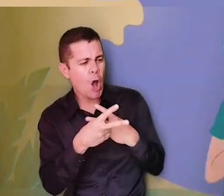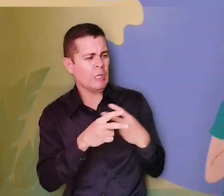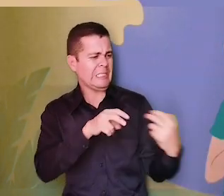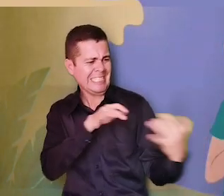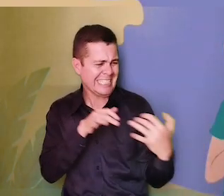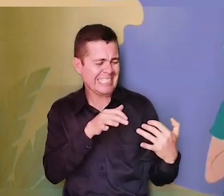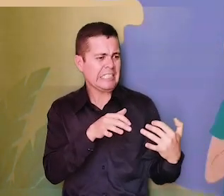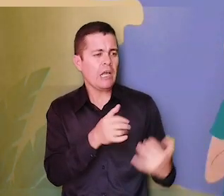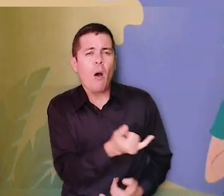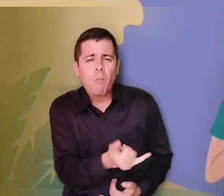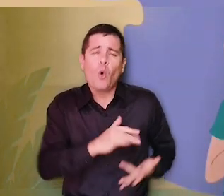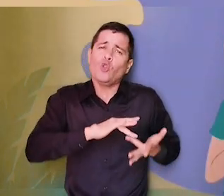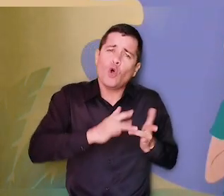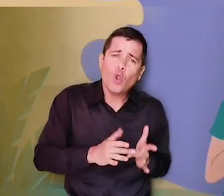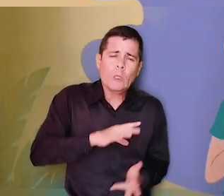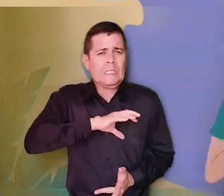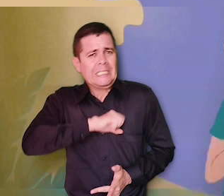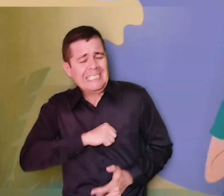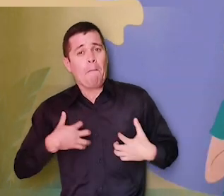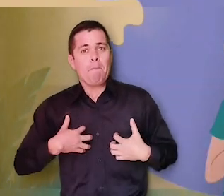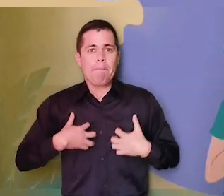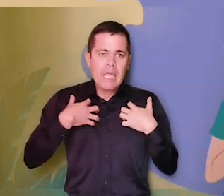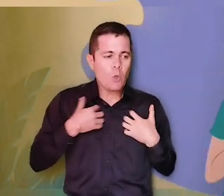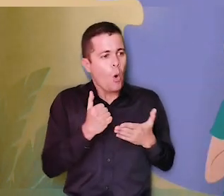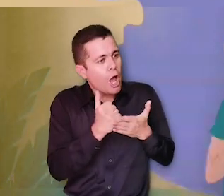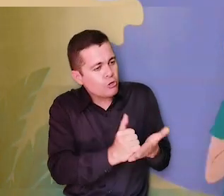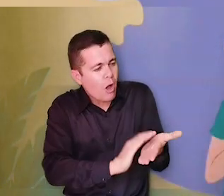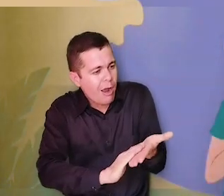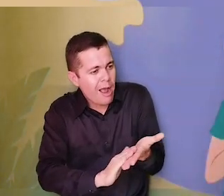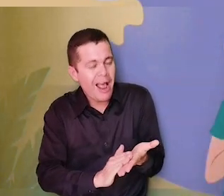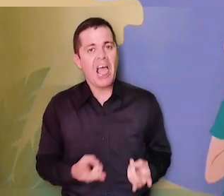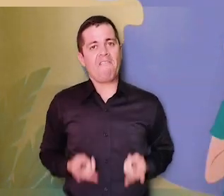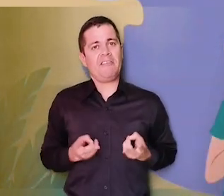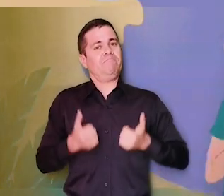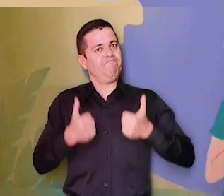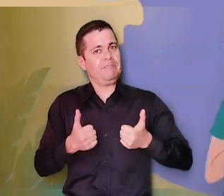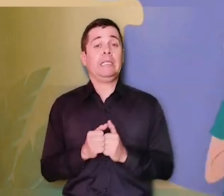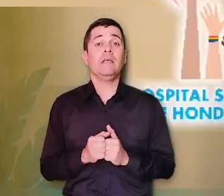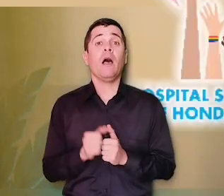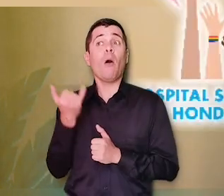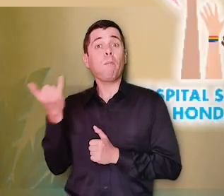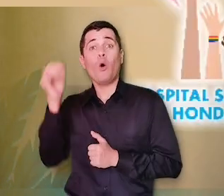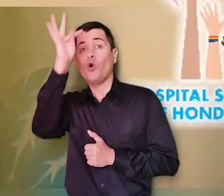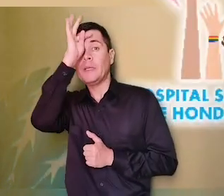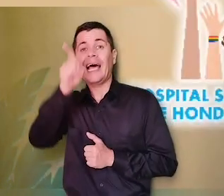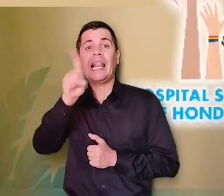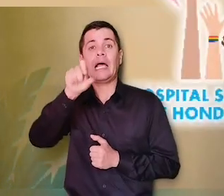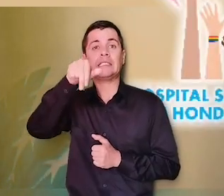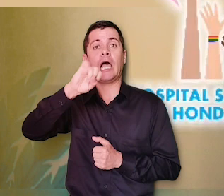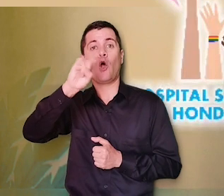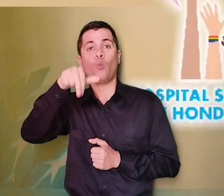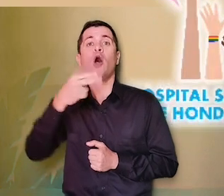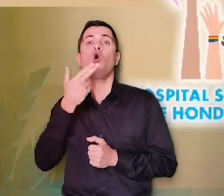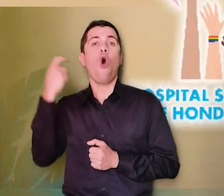violento y logran conllevar el dolor, la tristeza y el miedo para continuar con sus vidas. En el Hospital San Juan de Dios de